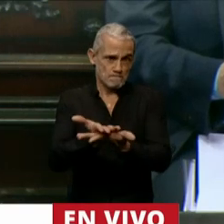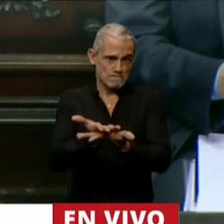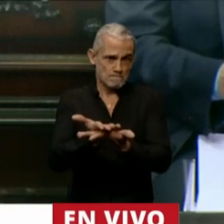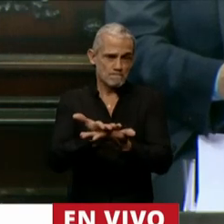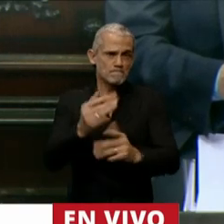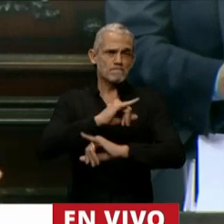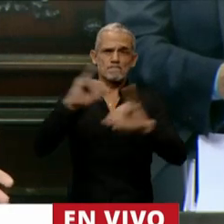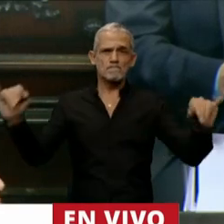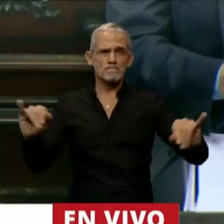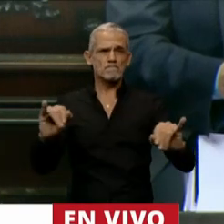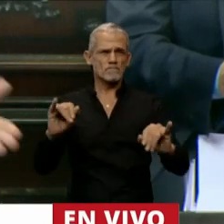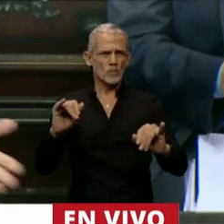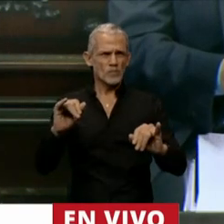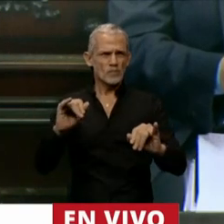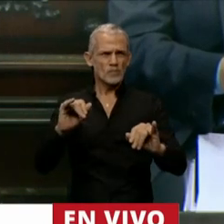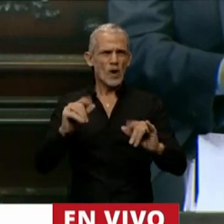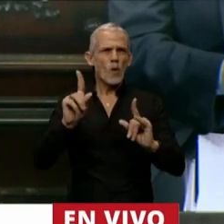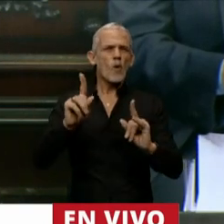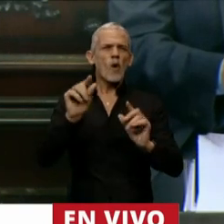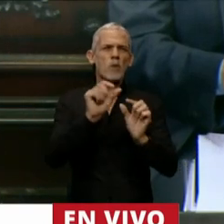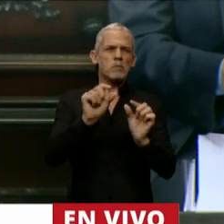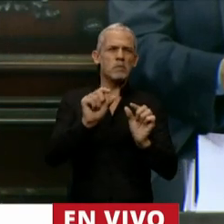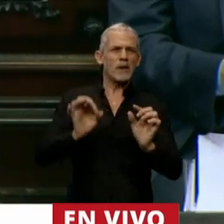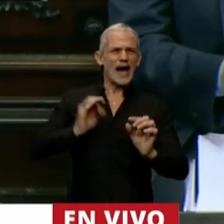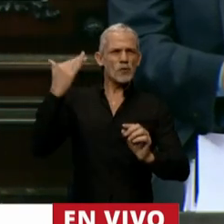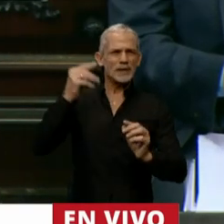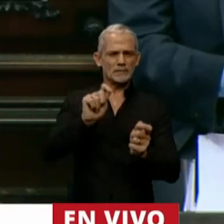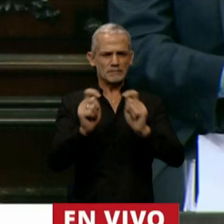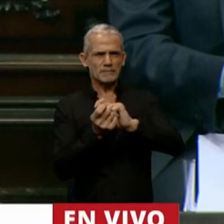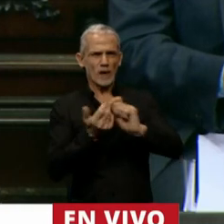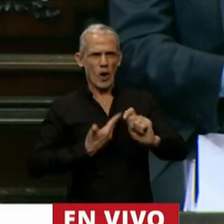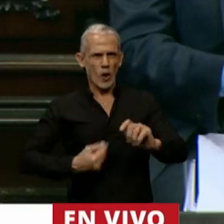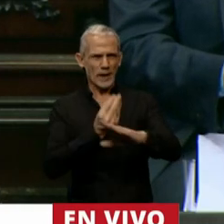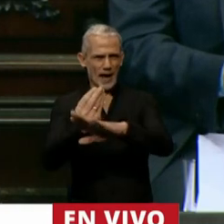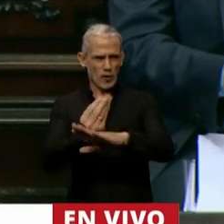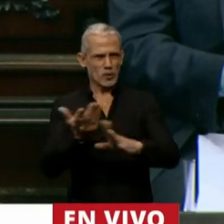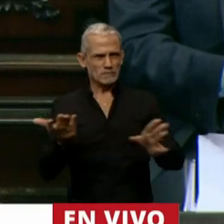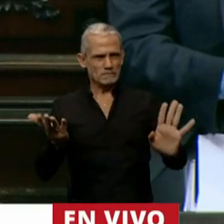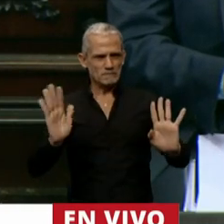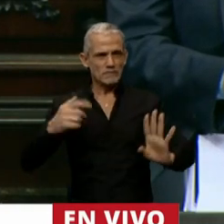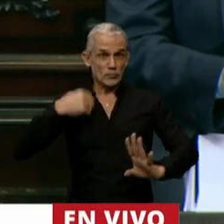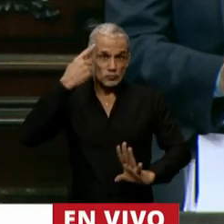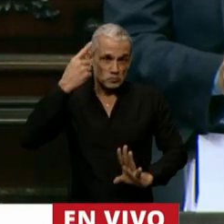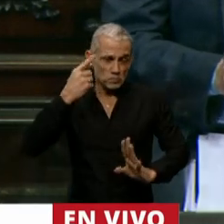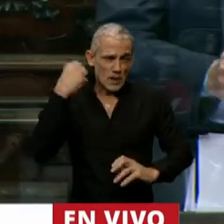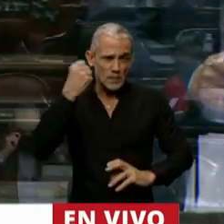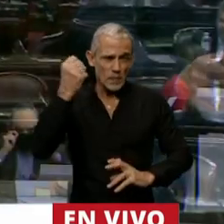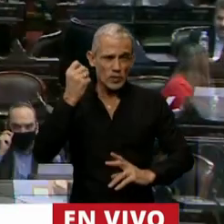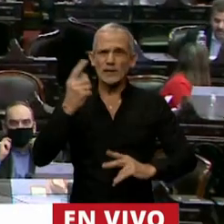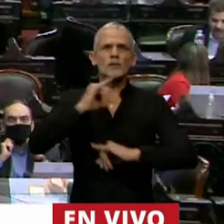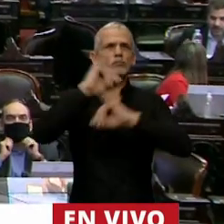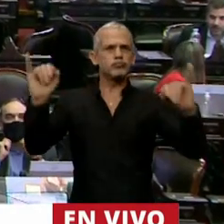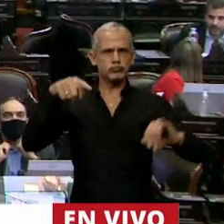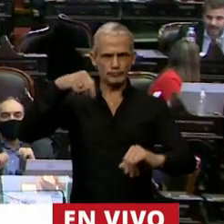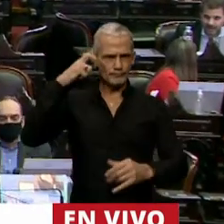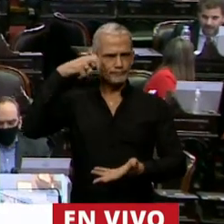que se dio durante el proceso electoral del año pasado y que me parece central rescatar aquí en esta casa.